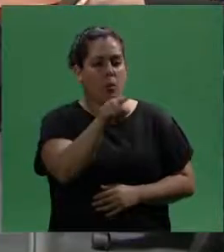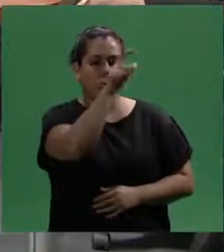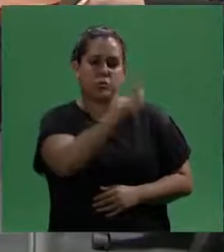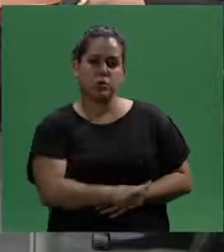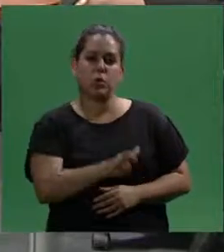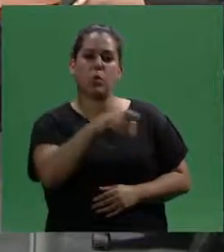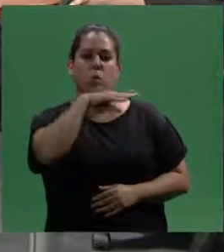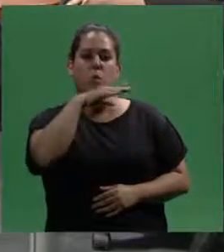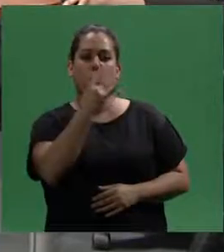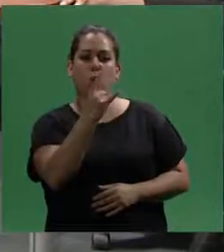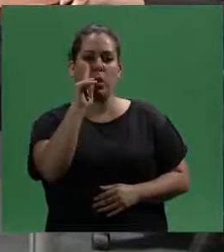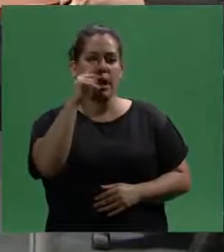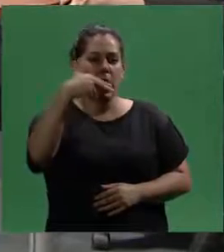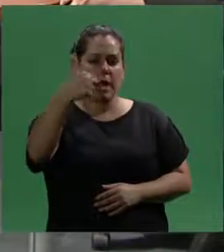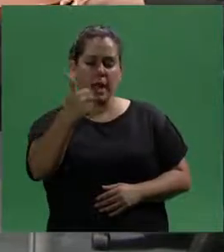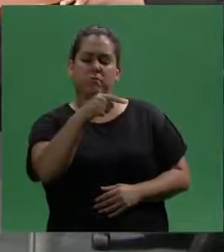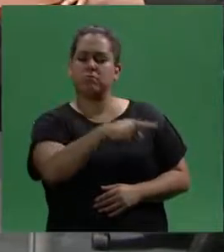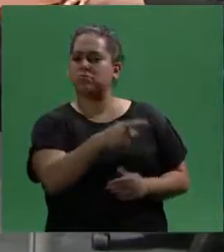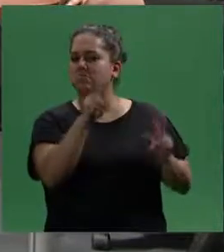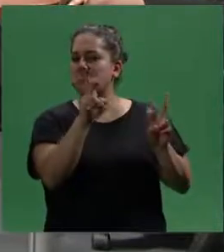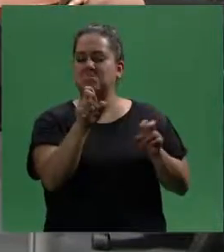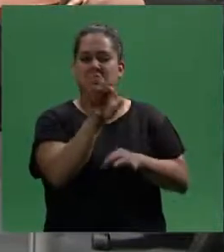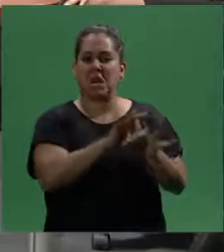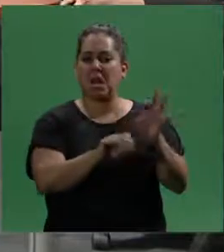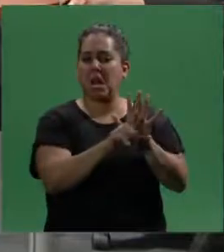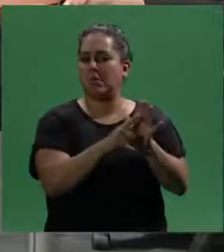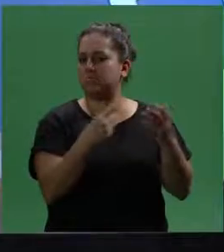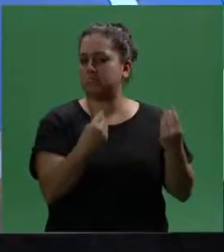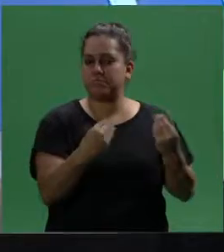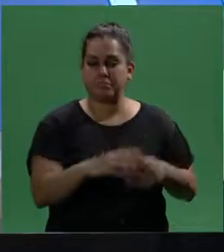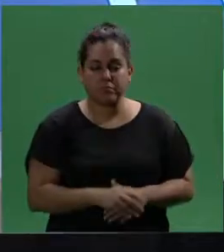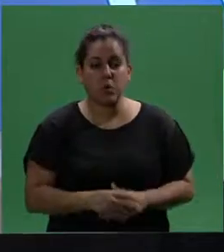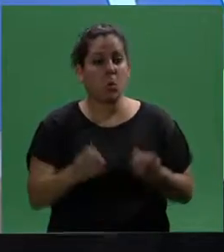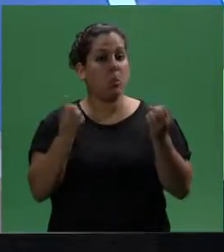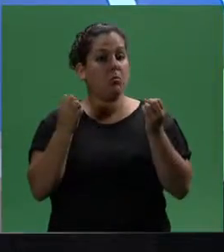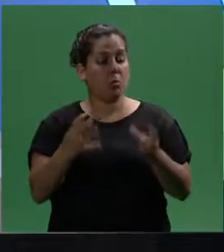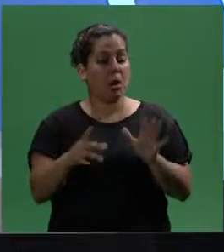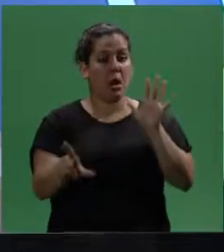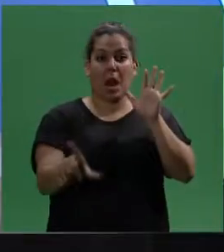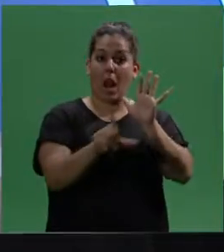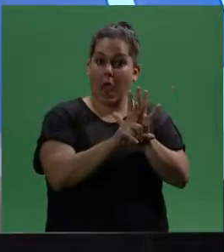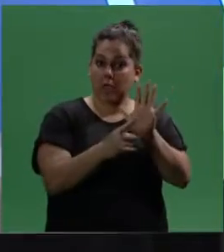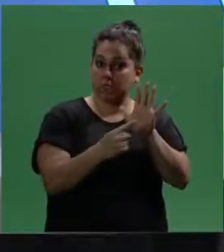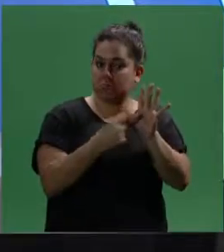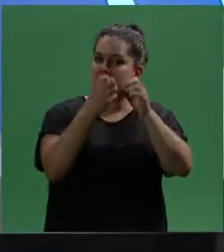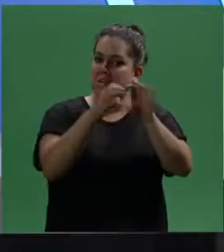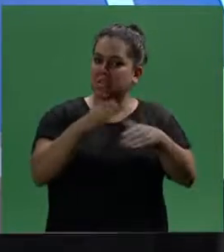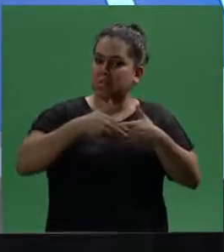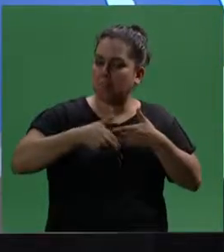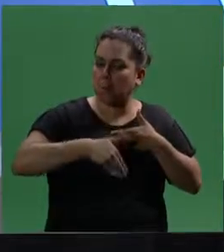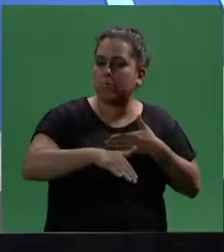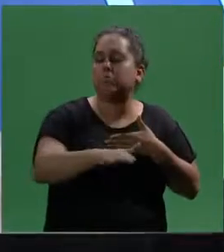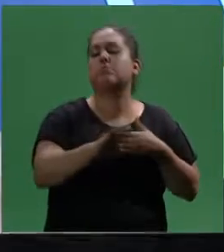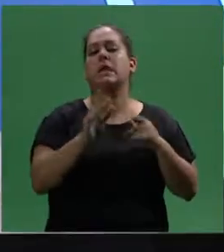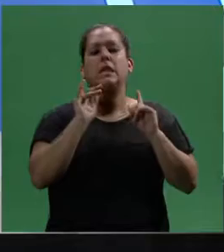Juliana, que nos cuentes cuál es el espíritu de esta ley. Bueno, el espíritu de esta iniciativa